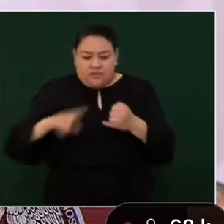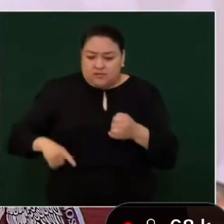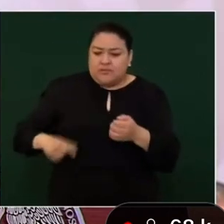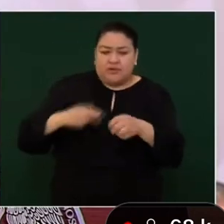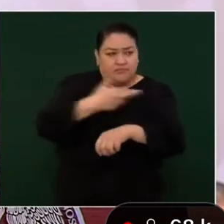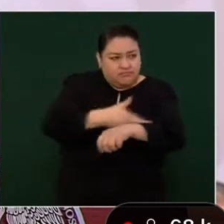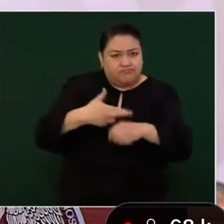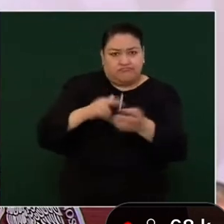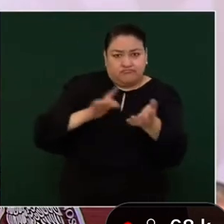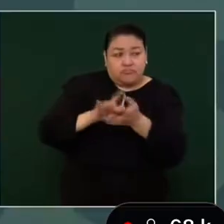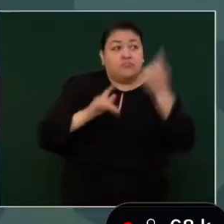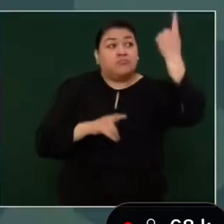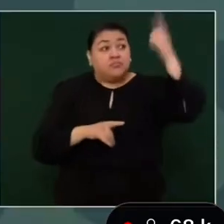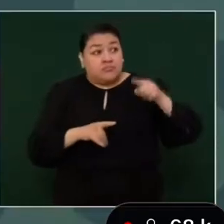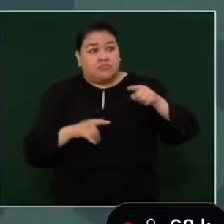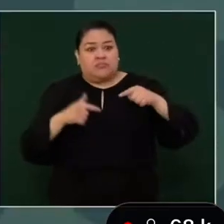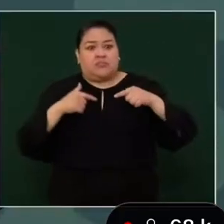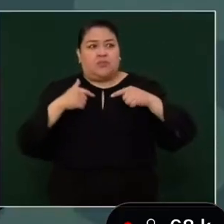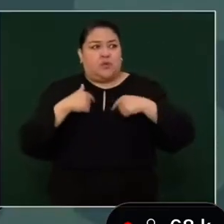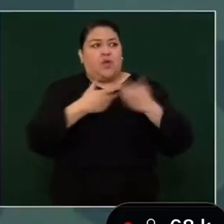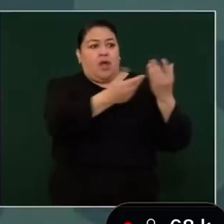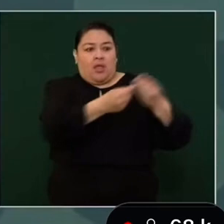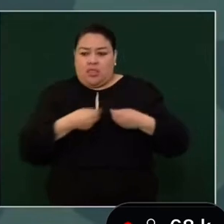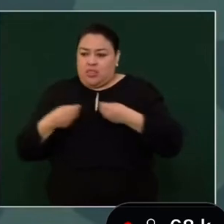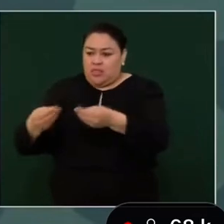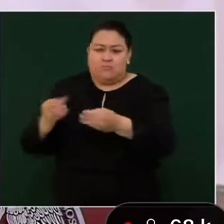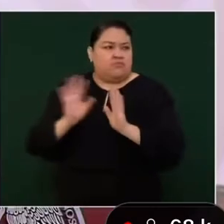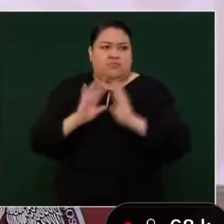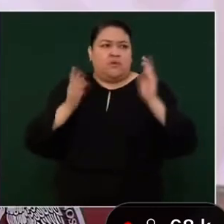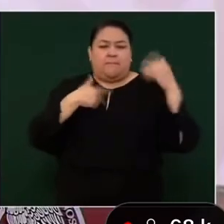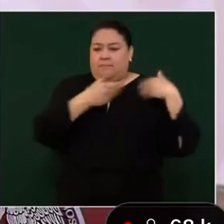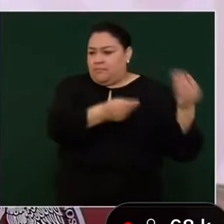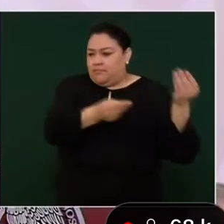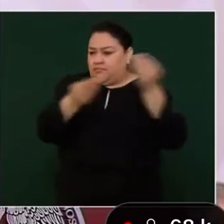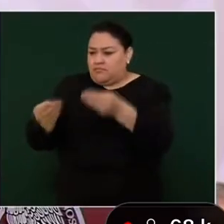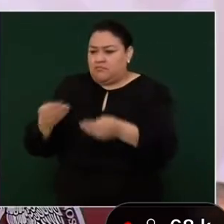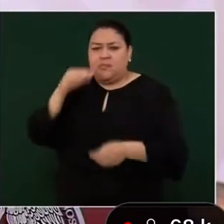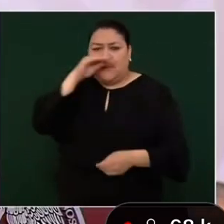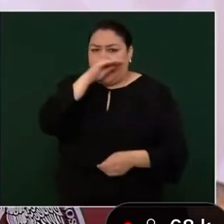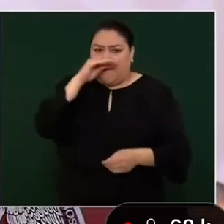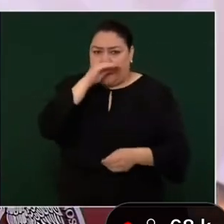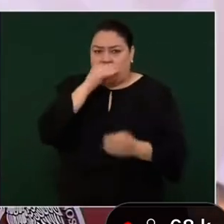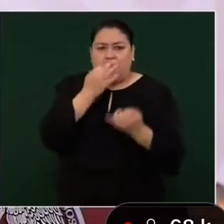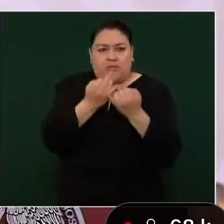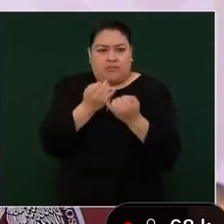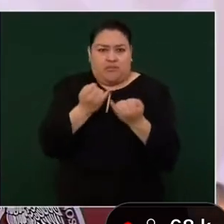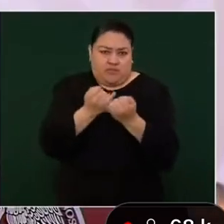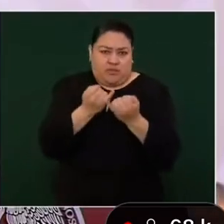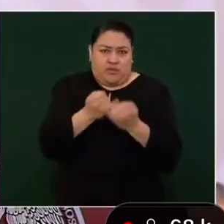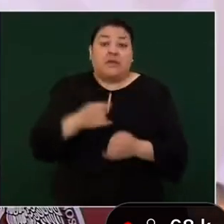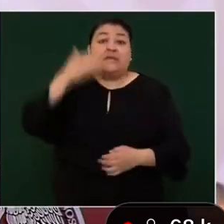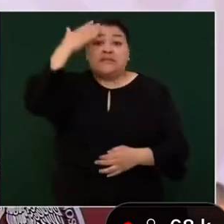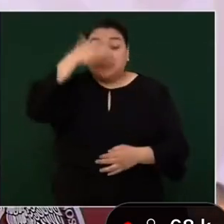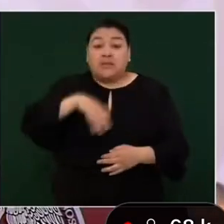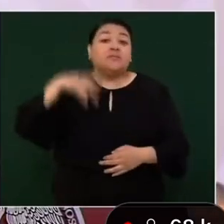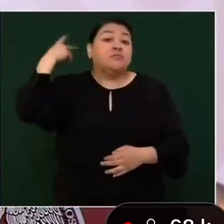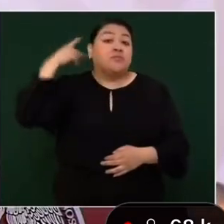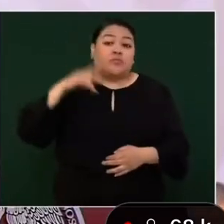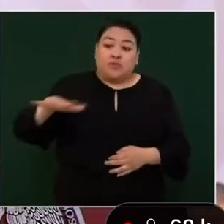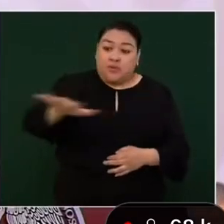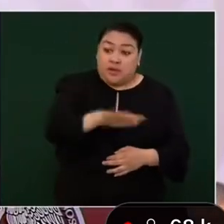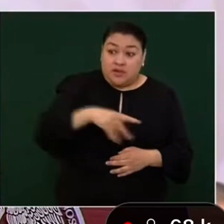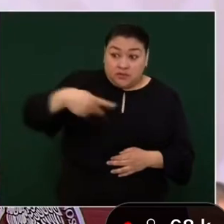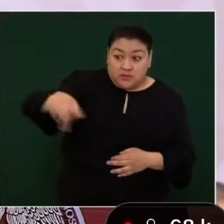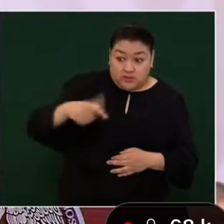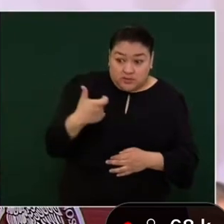ordenado, sin intermediarios y sin costo alguno para todos nuestros paisanos. En Puebla, señor presidente, el dinero del